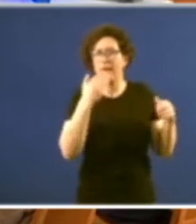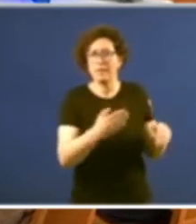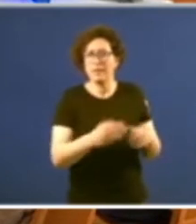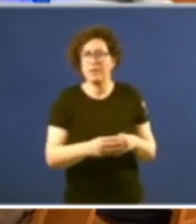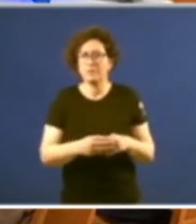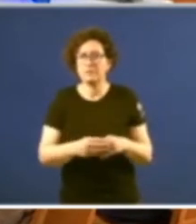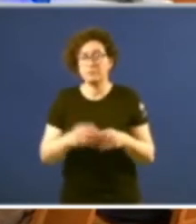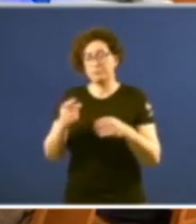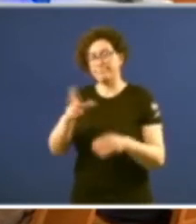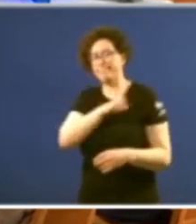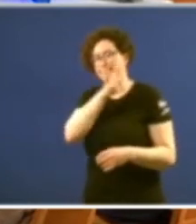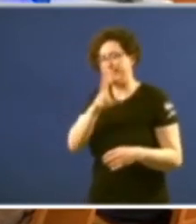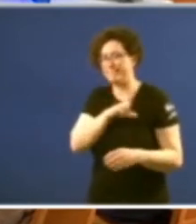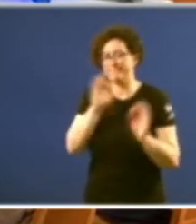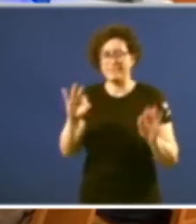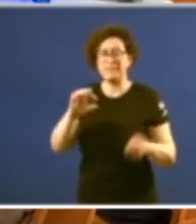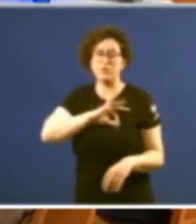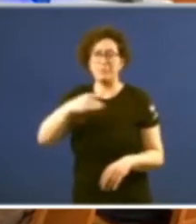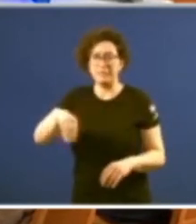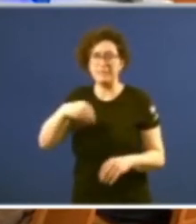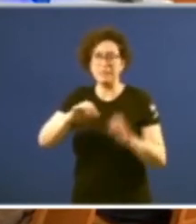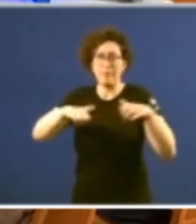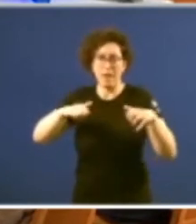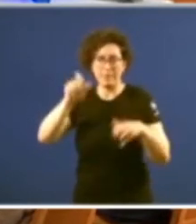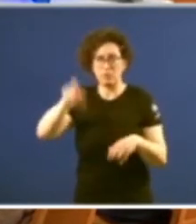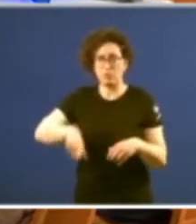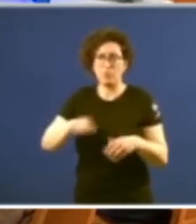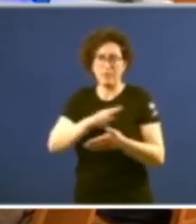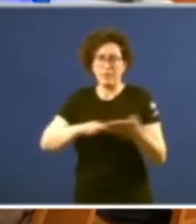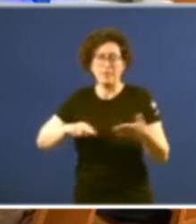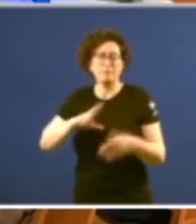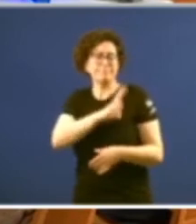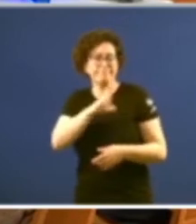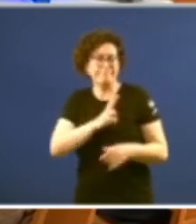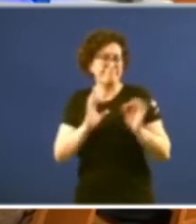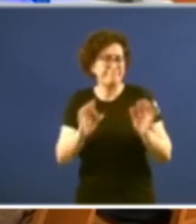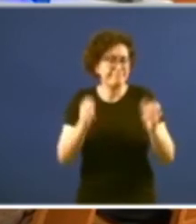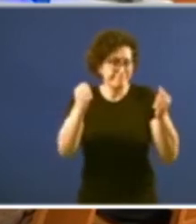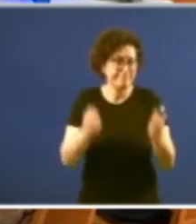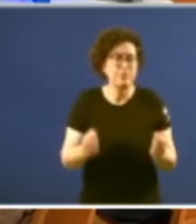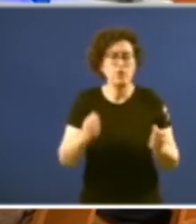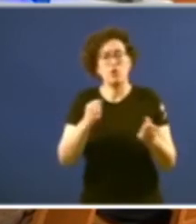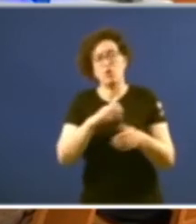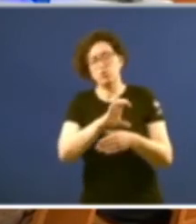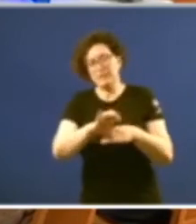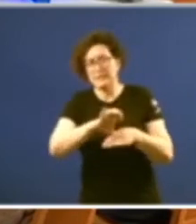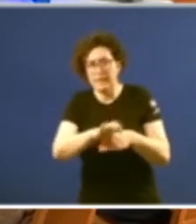Ilustrísimo Sr. Presidente do Parlamento de Galicia Ilustrísimos señores conselleiros